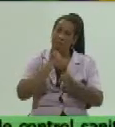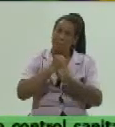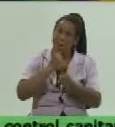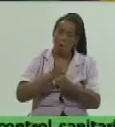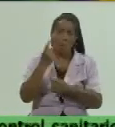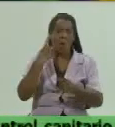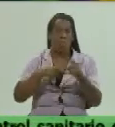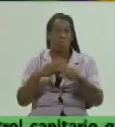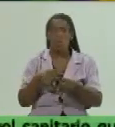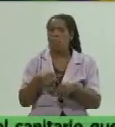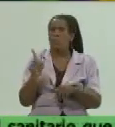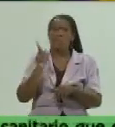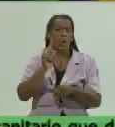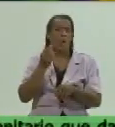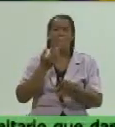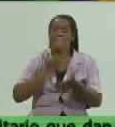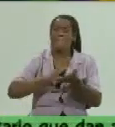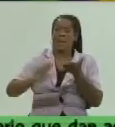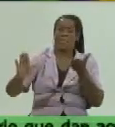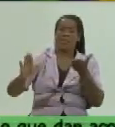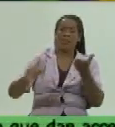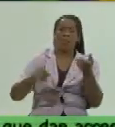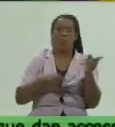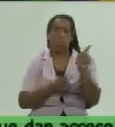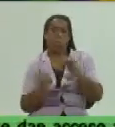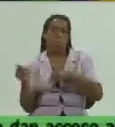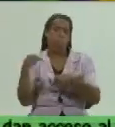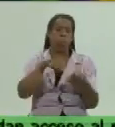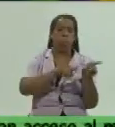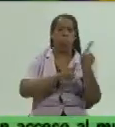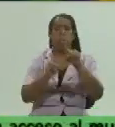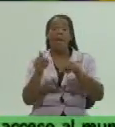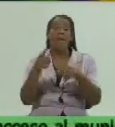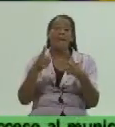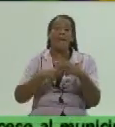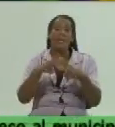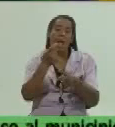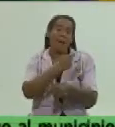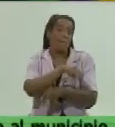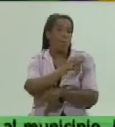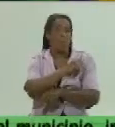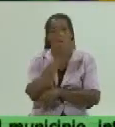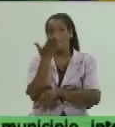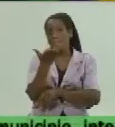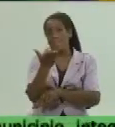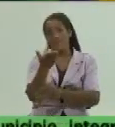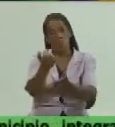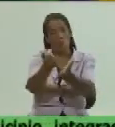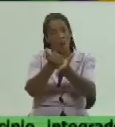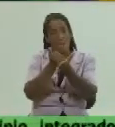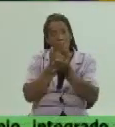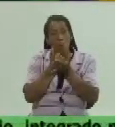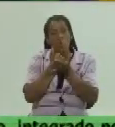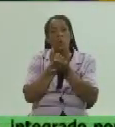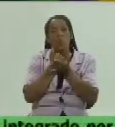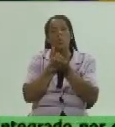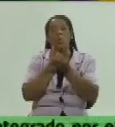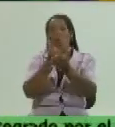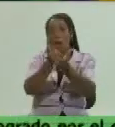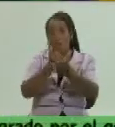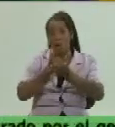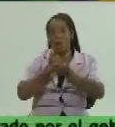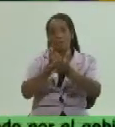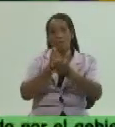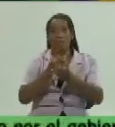de no permitir las distorsiones en este sentido y al pueblo le pedimos también su apoyo su colaboración en